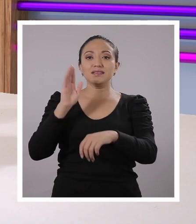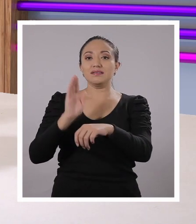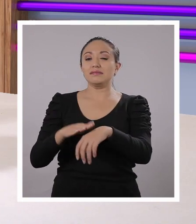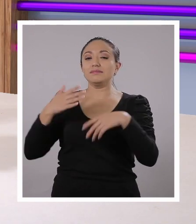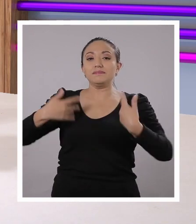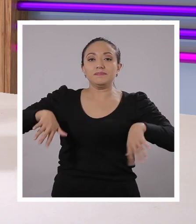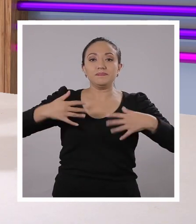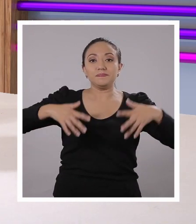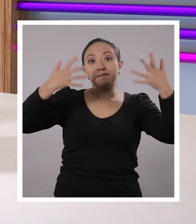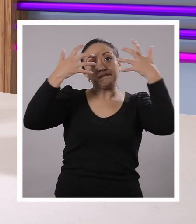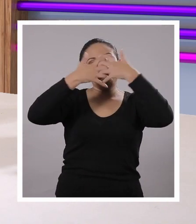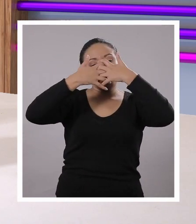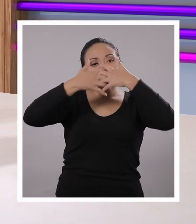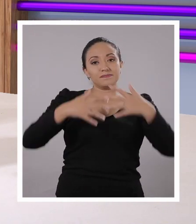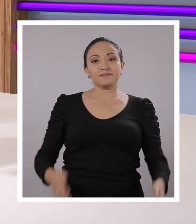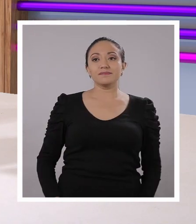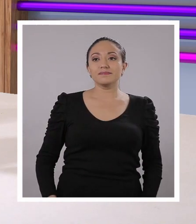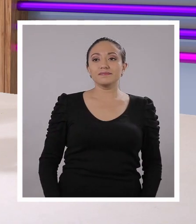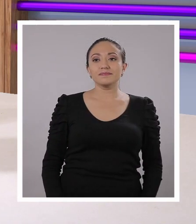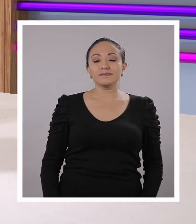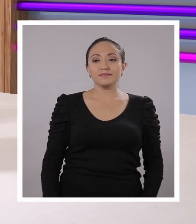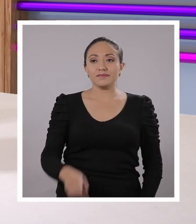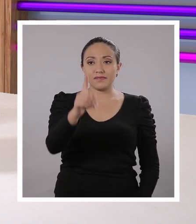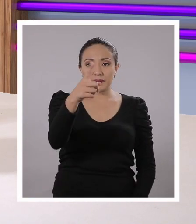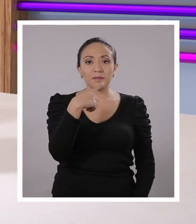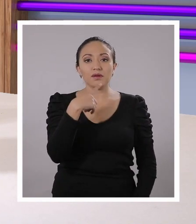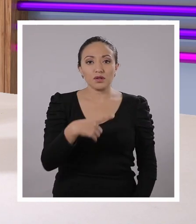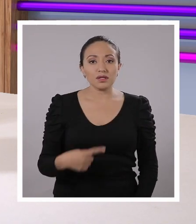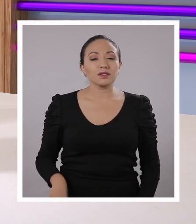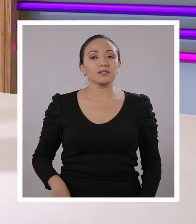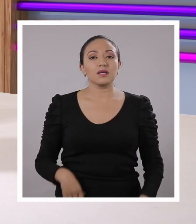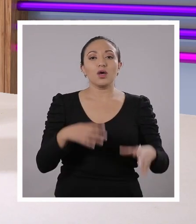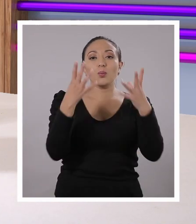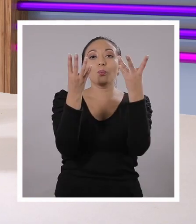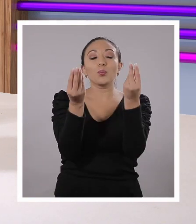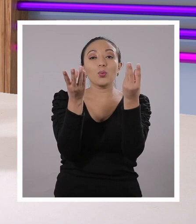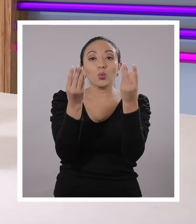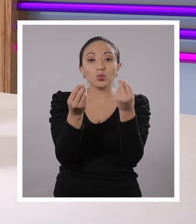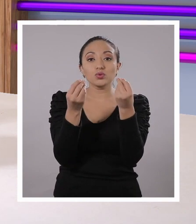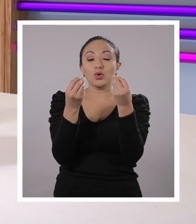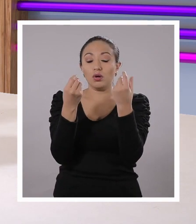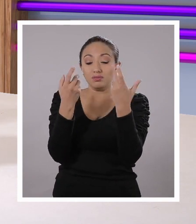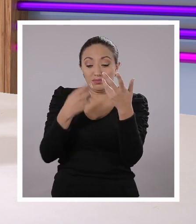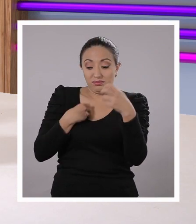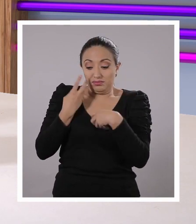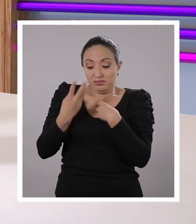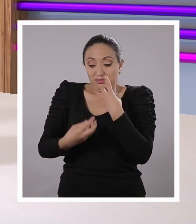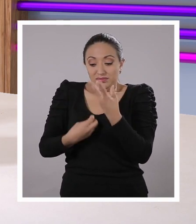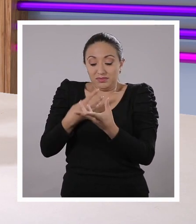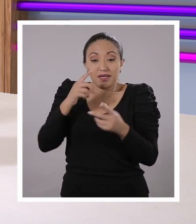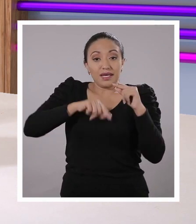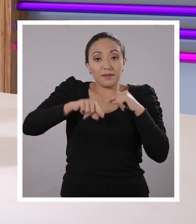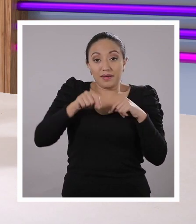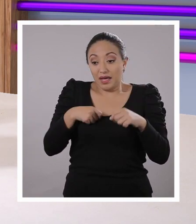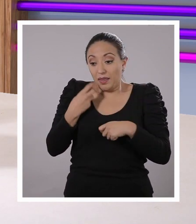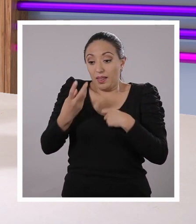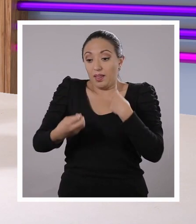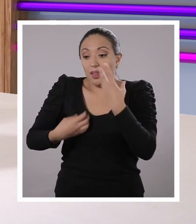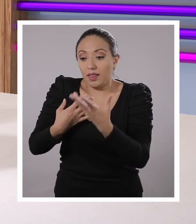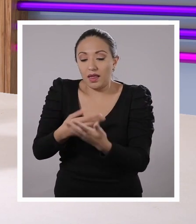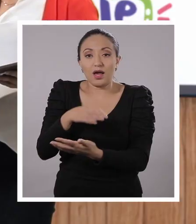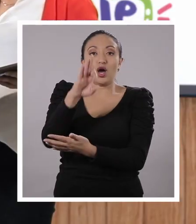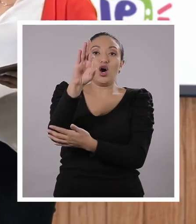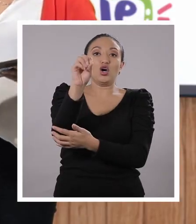Mira que me salté esa frase. ¡Oops! Pero la frase dice así. Muchos despiden sustancias químicas